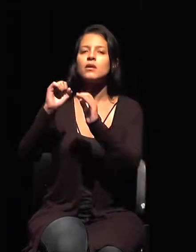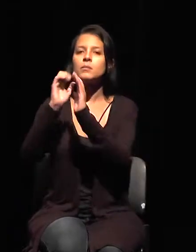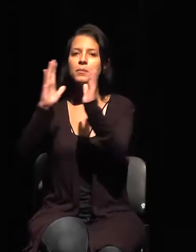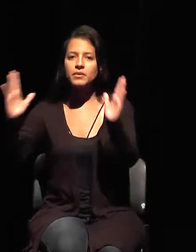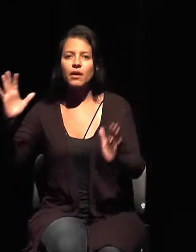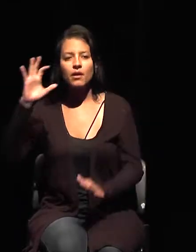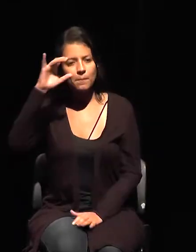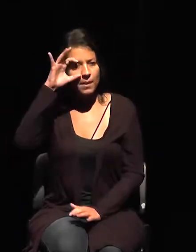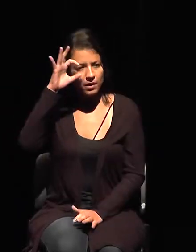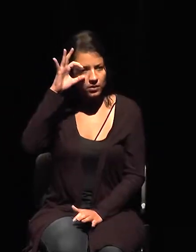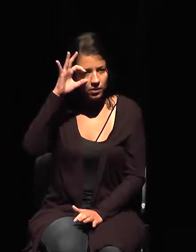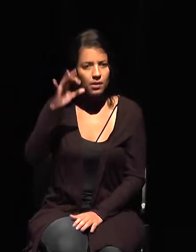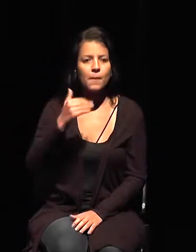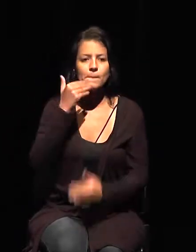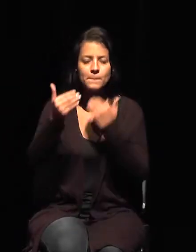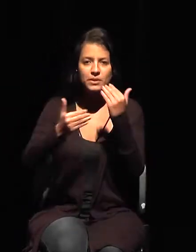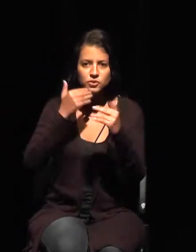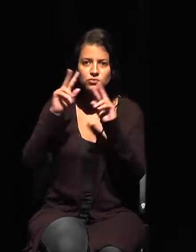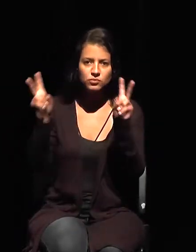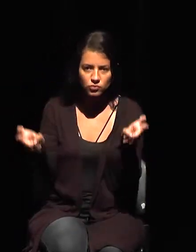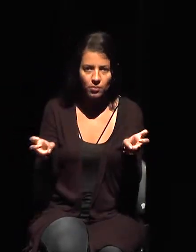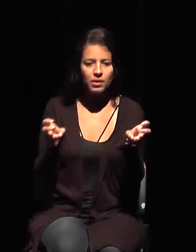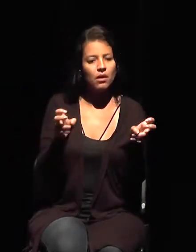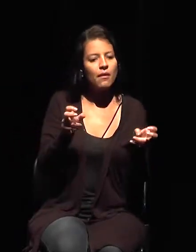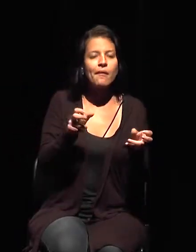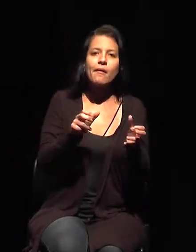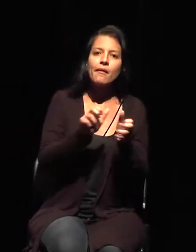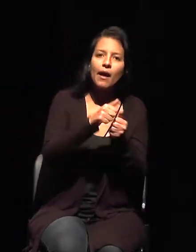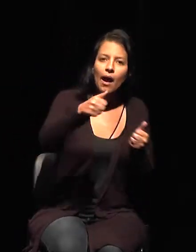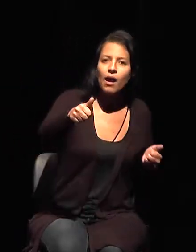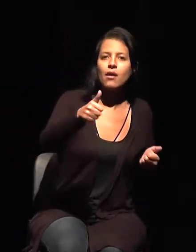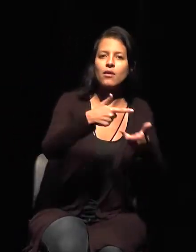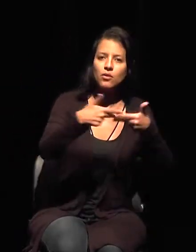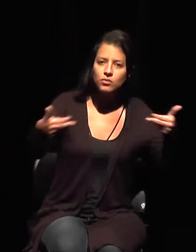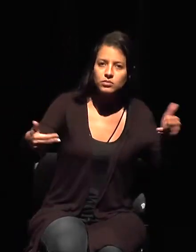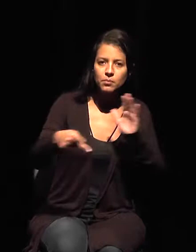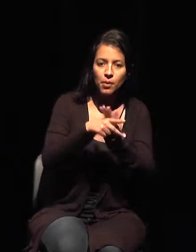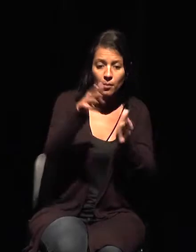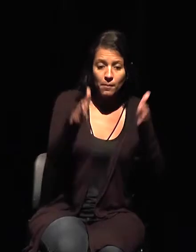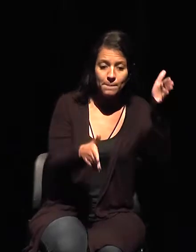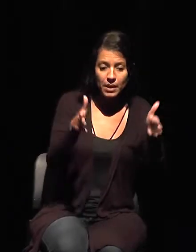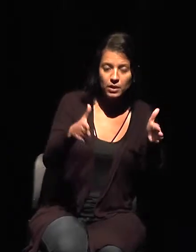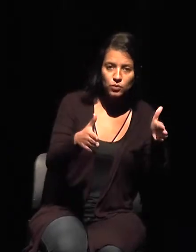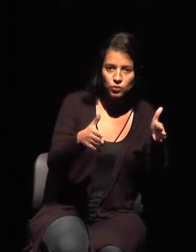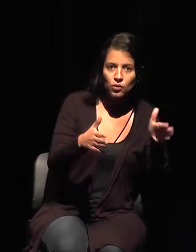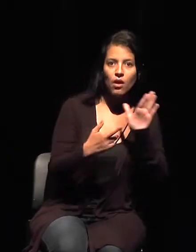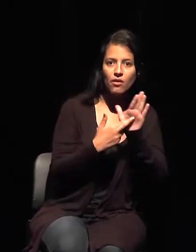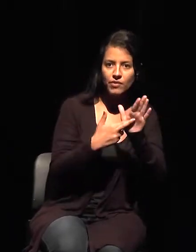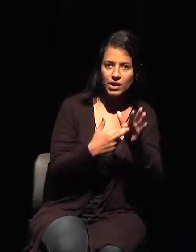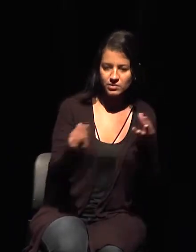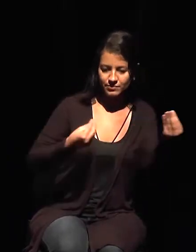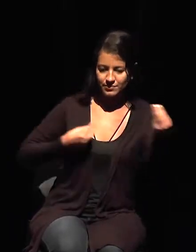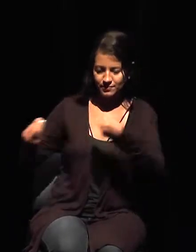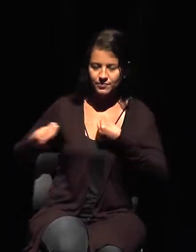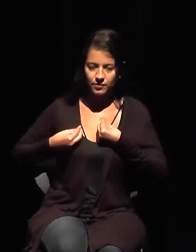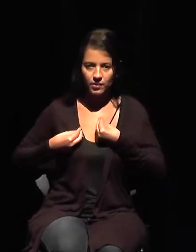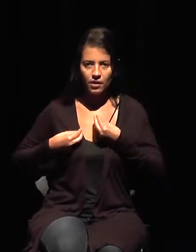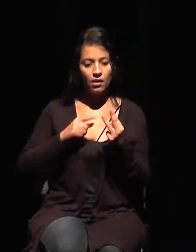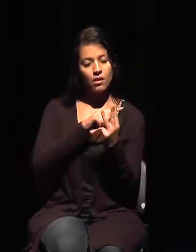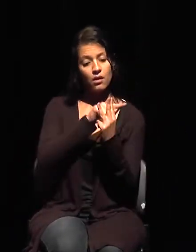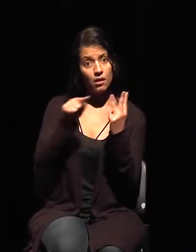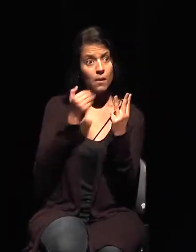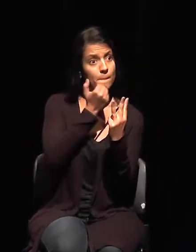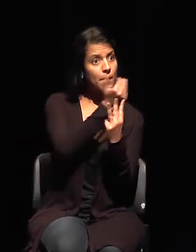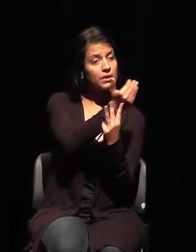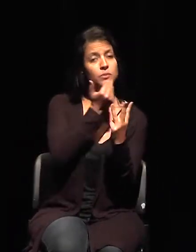periodo, y también cartografías, y por casualidad, las tres, las obras que pedimos, las tres instituciones